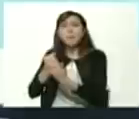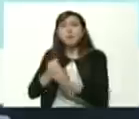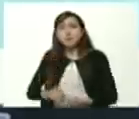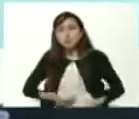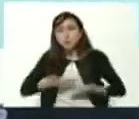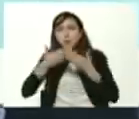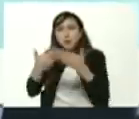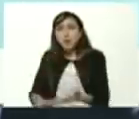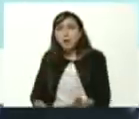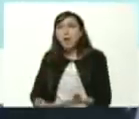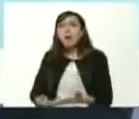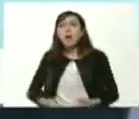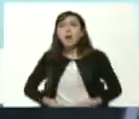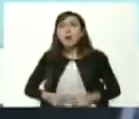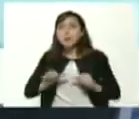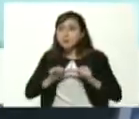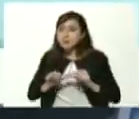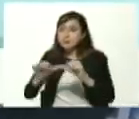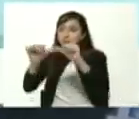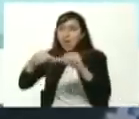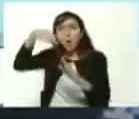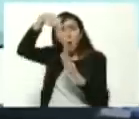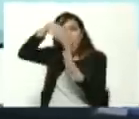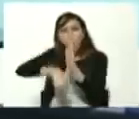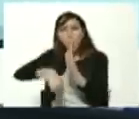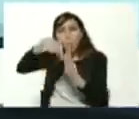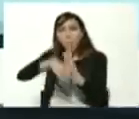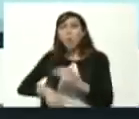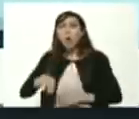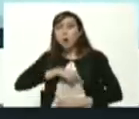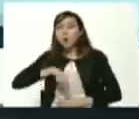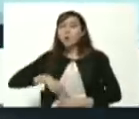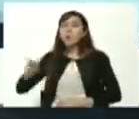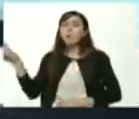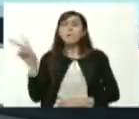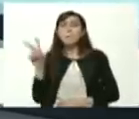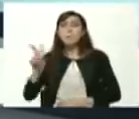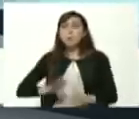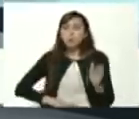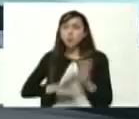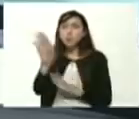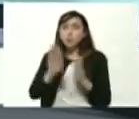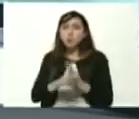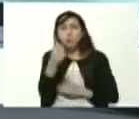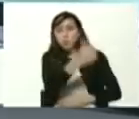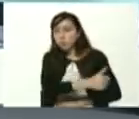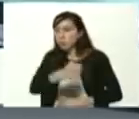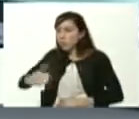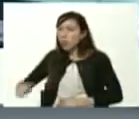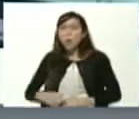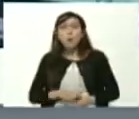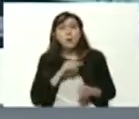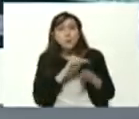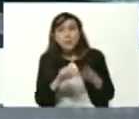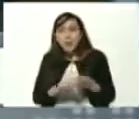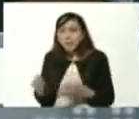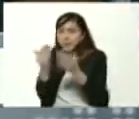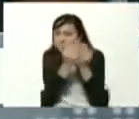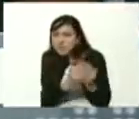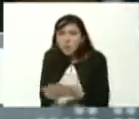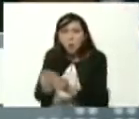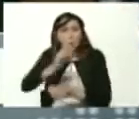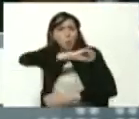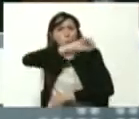para seguir avanzando y seguir profundizando a nuestra patria venezuela en cada una de las carreras que vamos a seguir